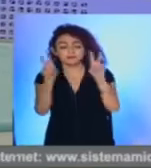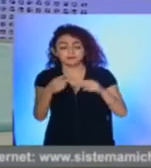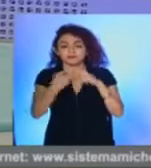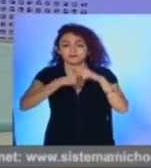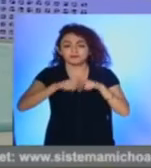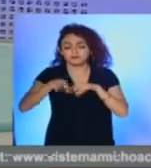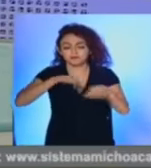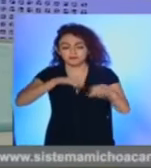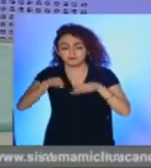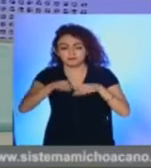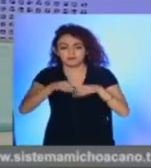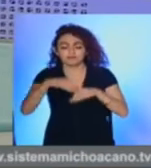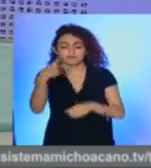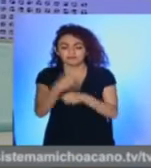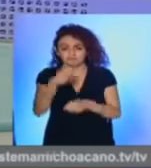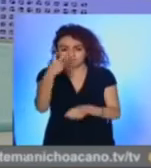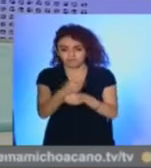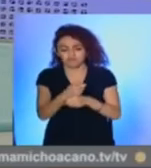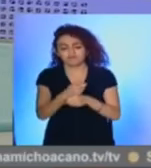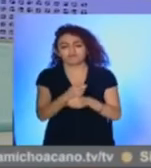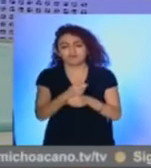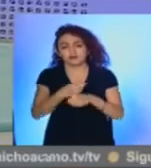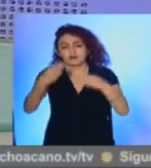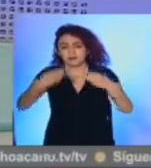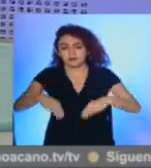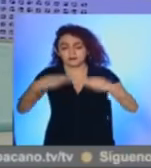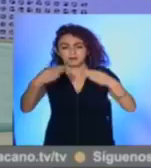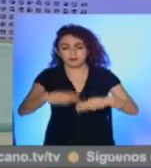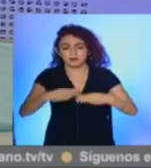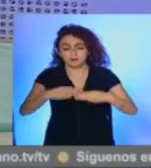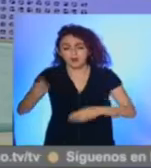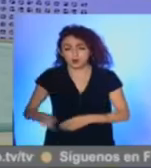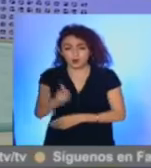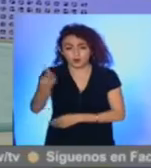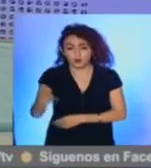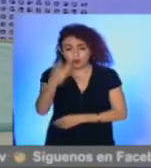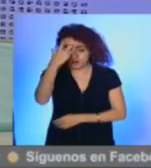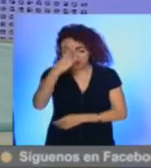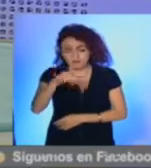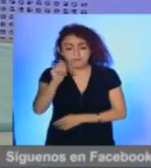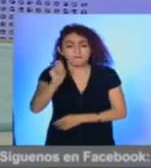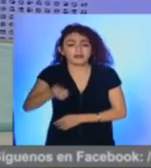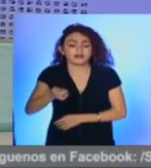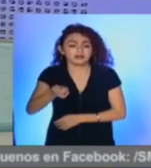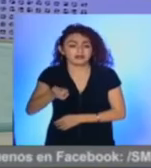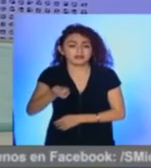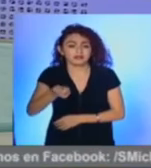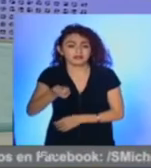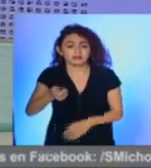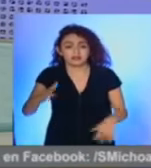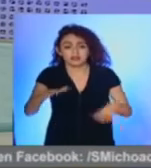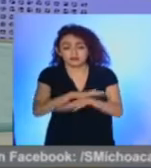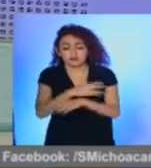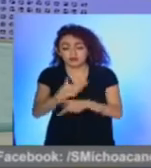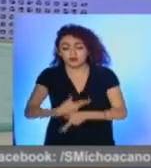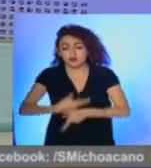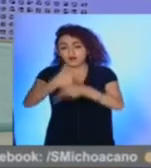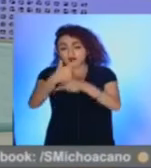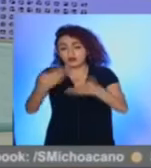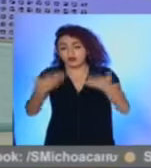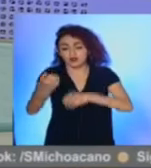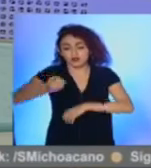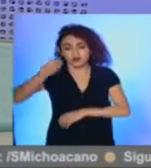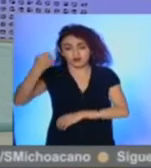iniciaron los trabajos de la segunda edición del Tienguis Pueblos Mágicos en donde con un formato virtual se